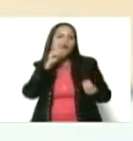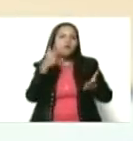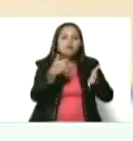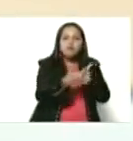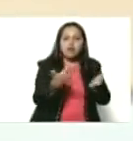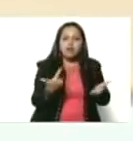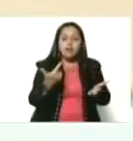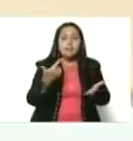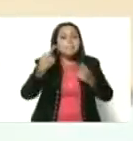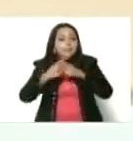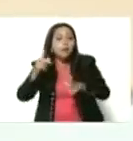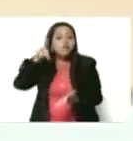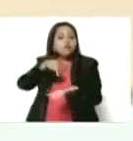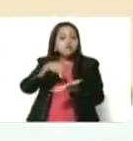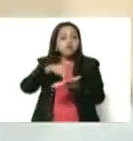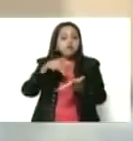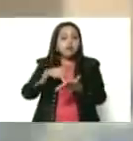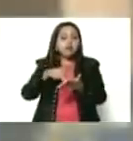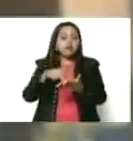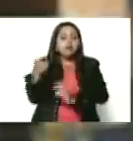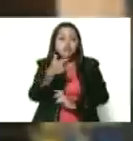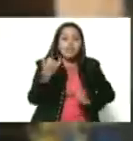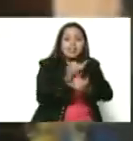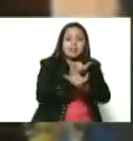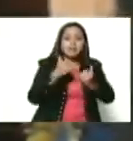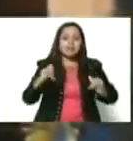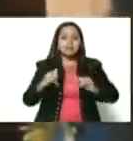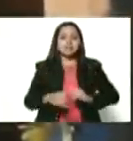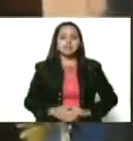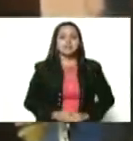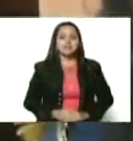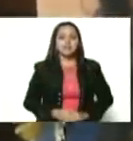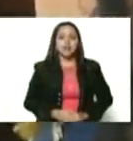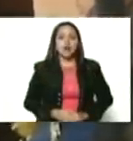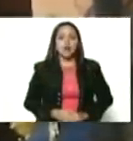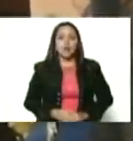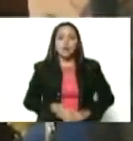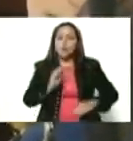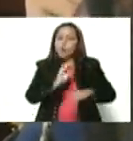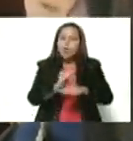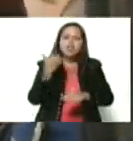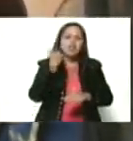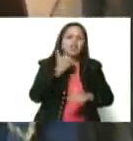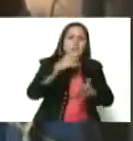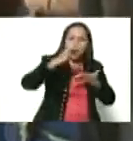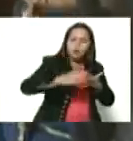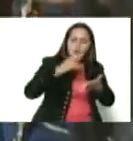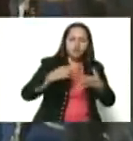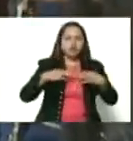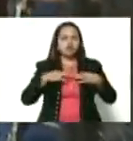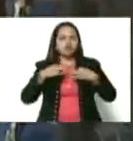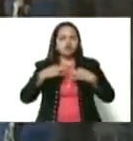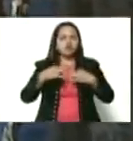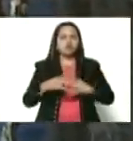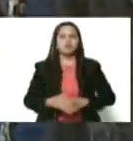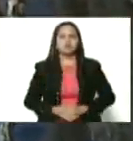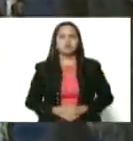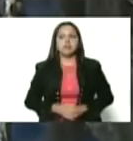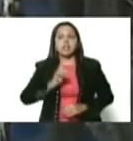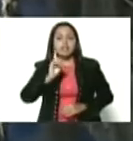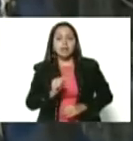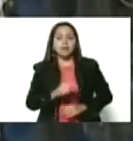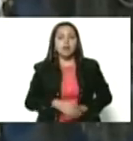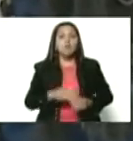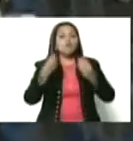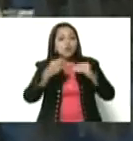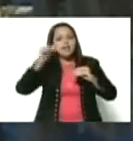participaron en la gesta independentista, curando enfermos, cosiendo uniformes. Muy hermoso. Y asimismo, muñecas que